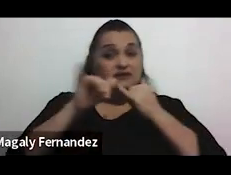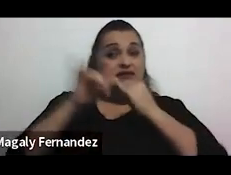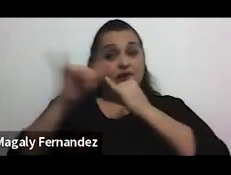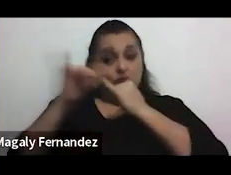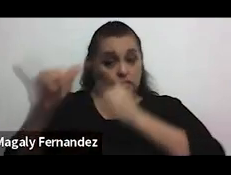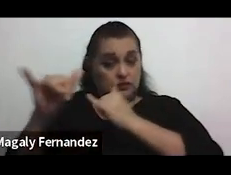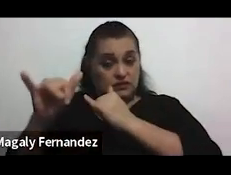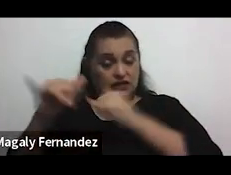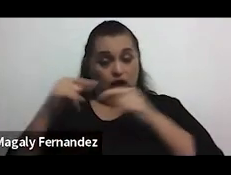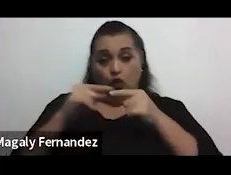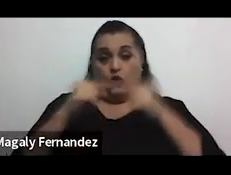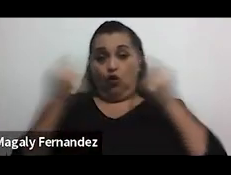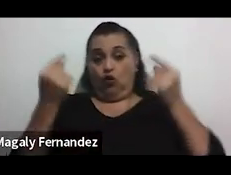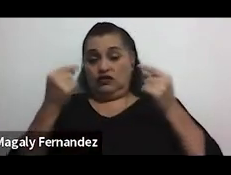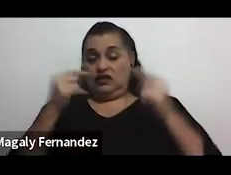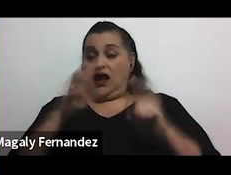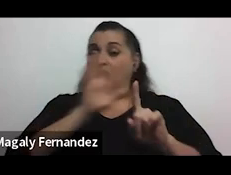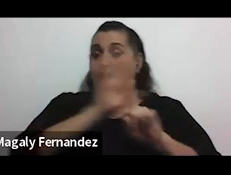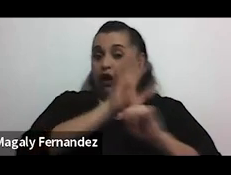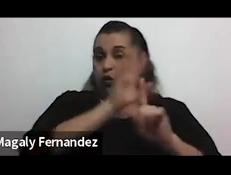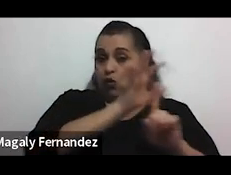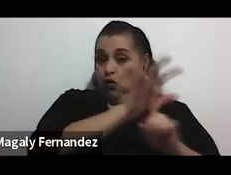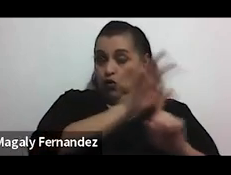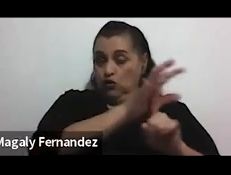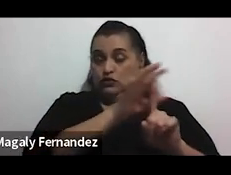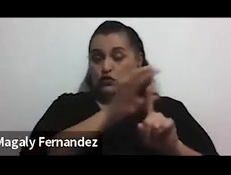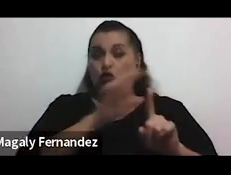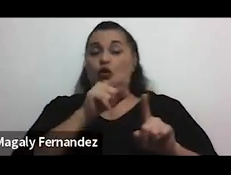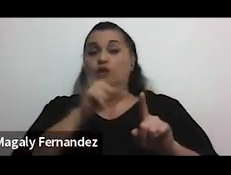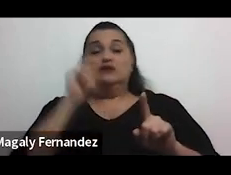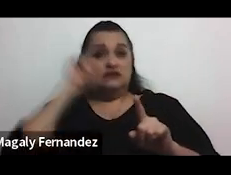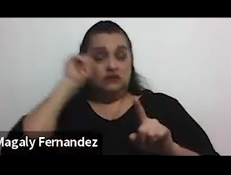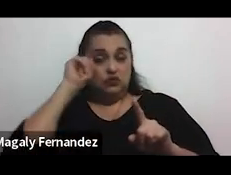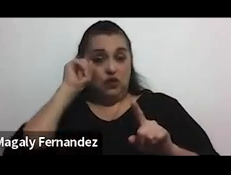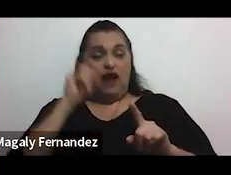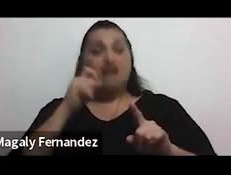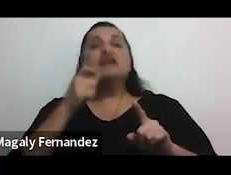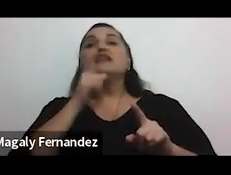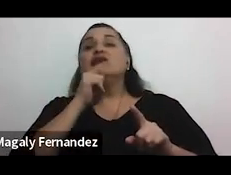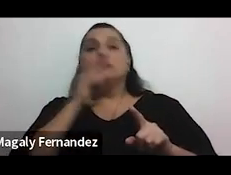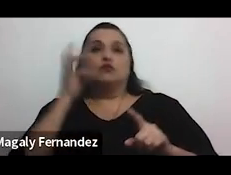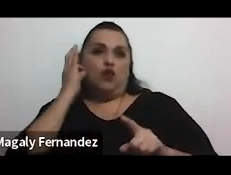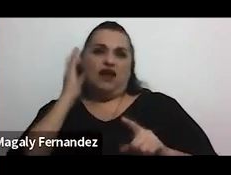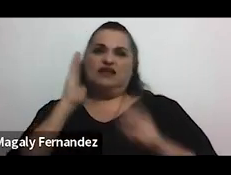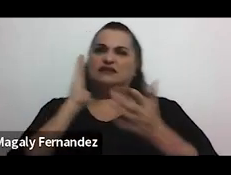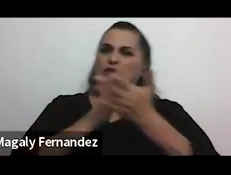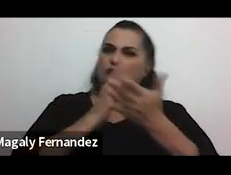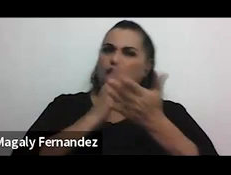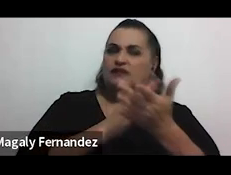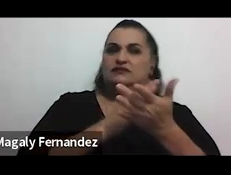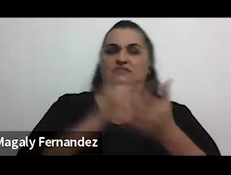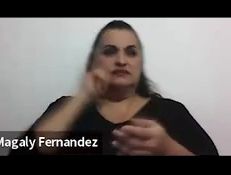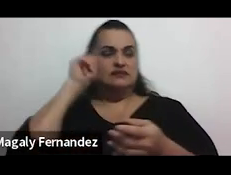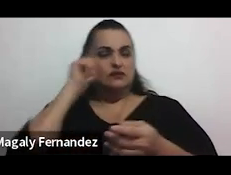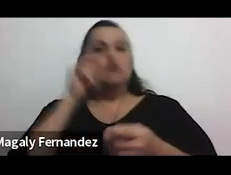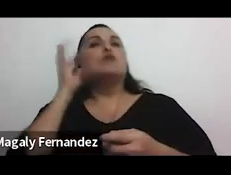contra el acoso el hostigamiento sexual perdón son mujeres y quienes lo